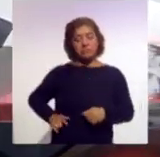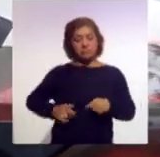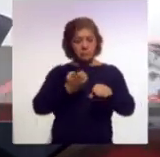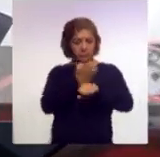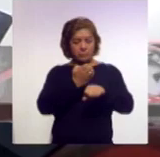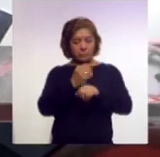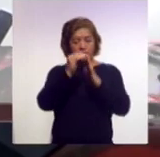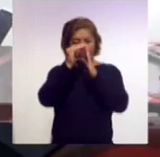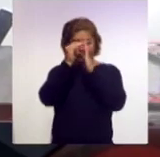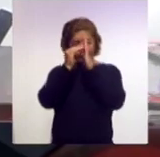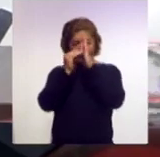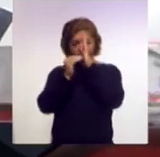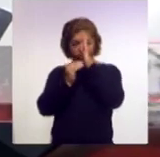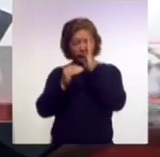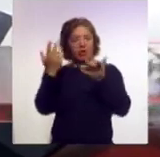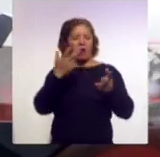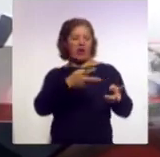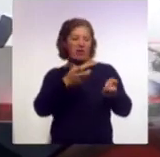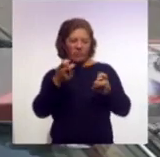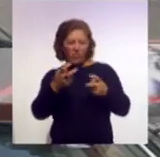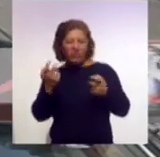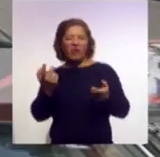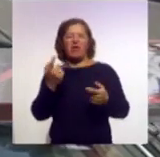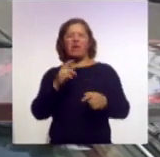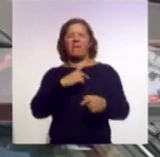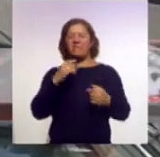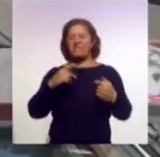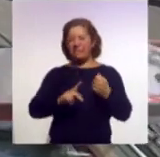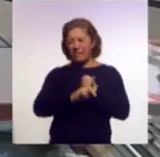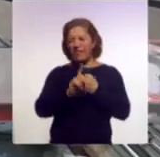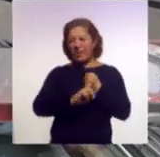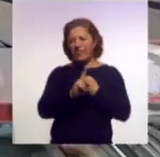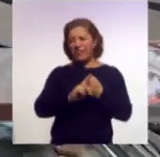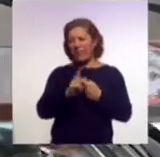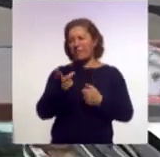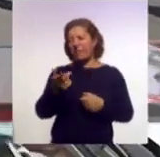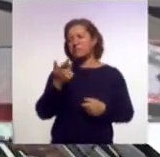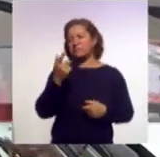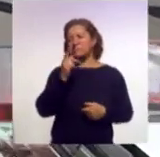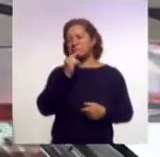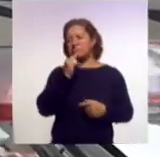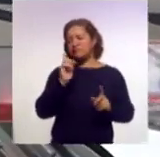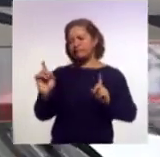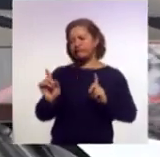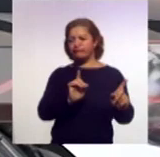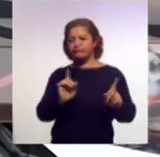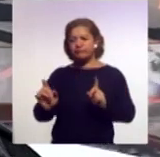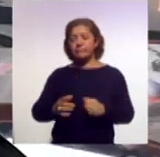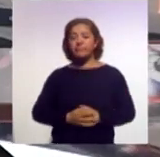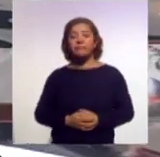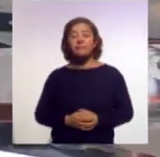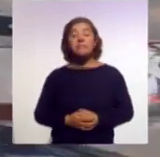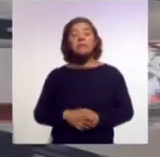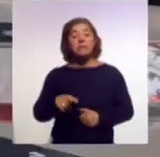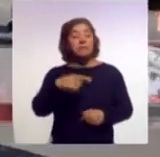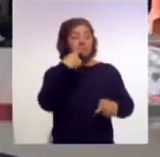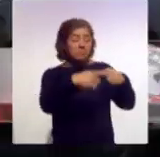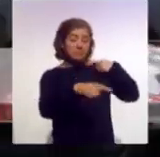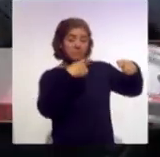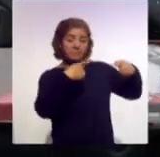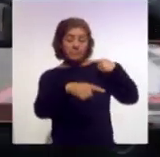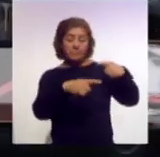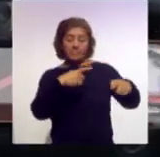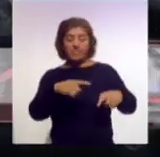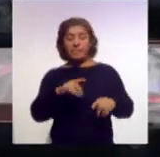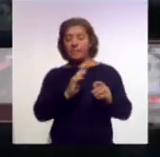índices delictivos. Con los municipios especificó hay una estrecha coordinación para prevenir y atacar delitos. A su vez hizo un